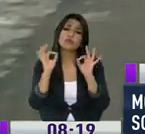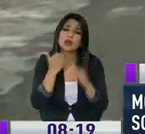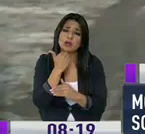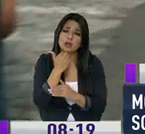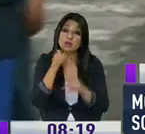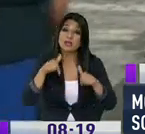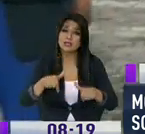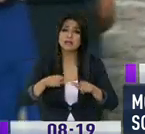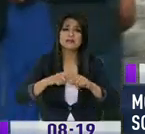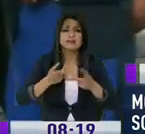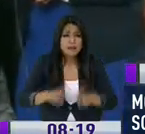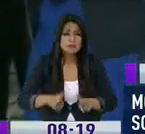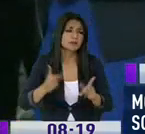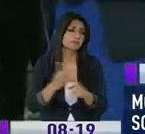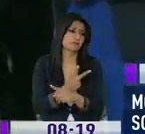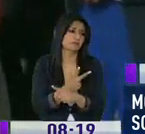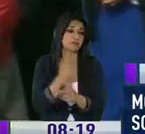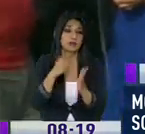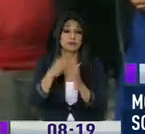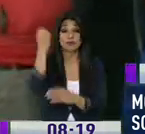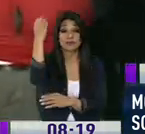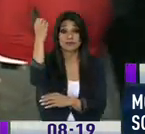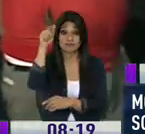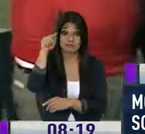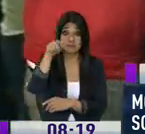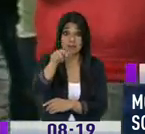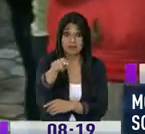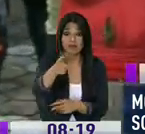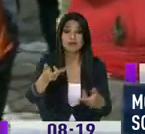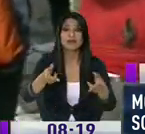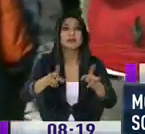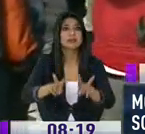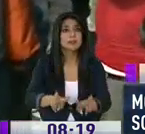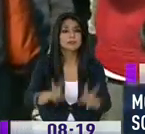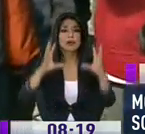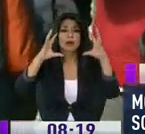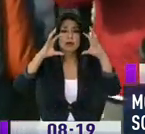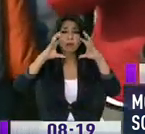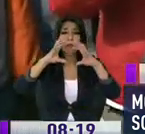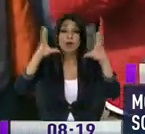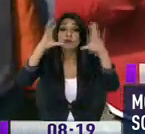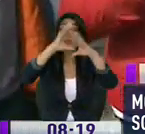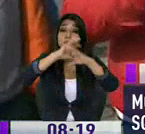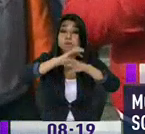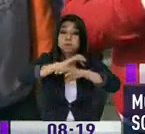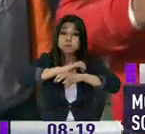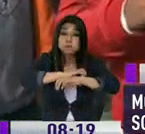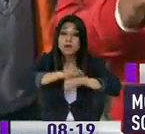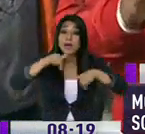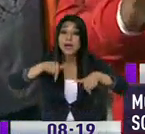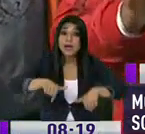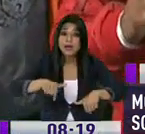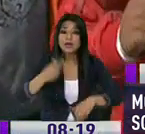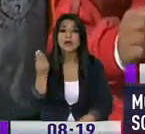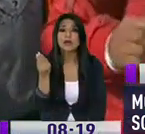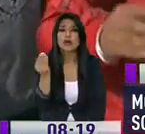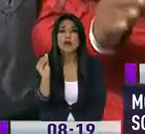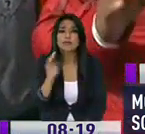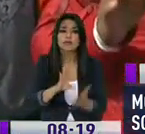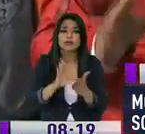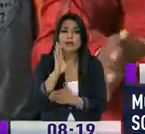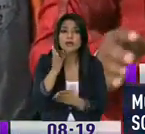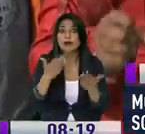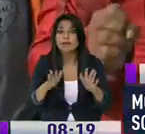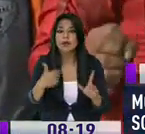mucha delincuencia aquí. Por ejemplo, el semáforo que hay acá abajo también es oscuro. Y usted sabe que aquí los muchachos que pasan en el colegio, todo eso les